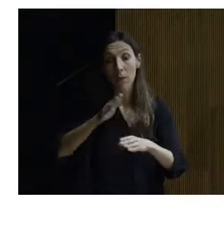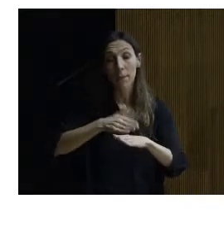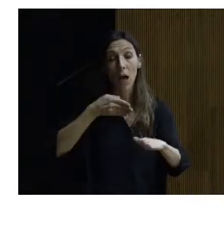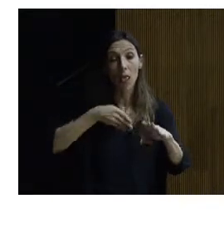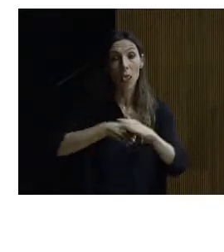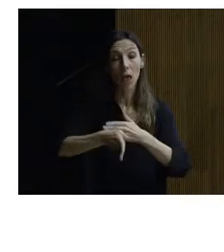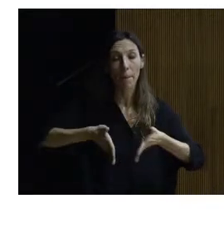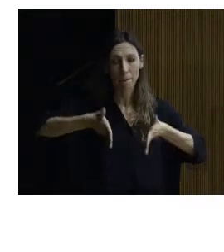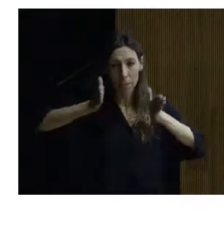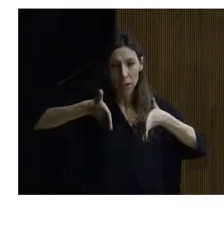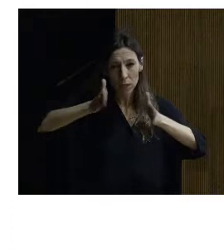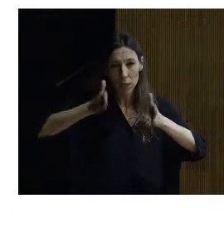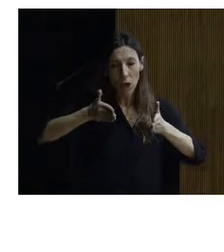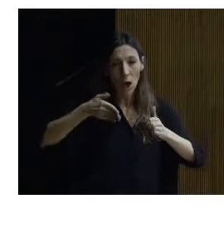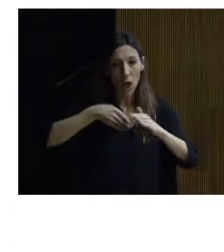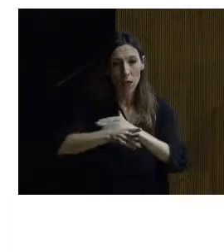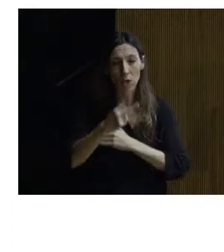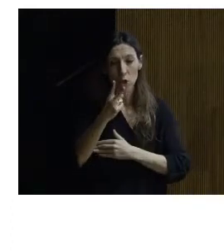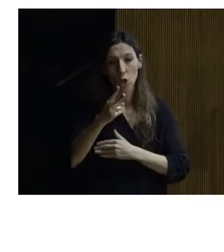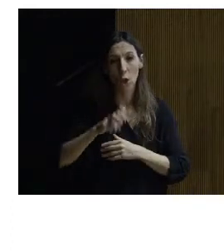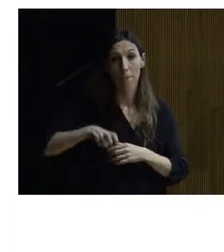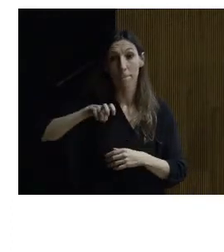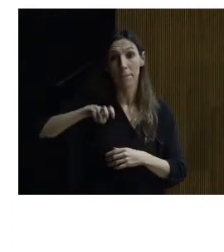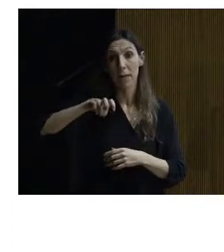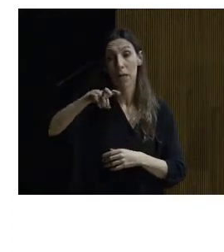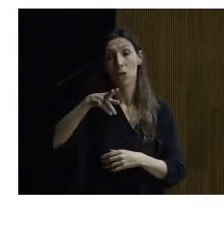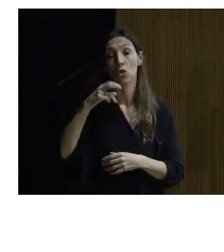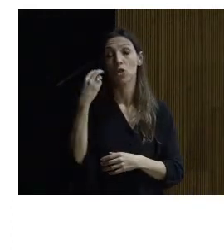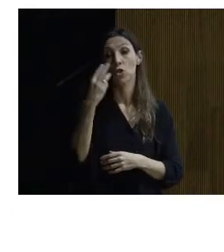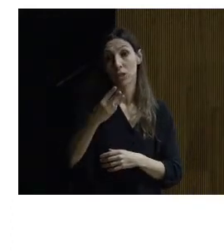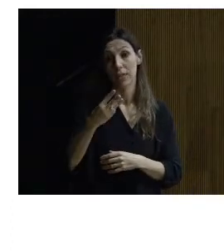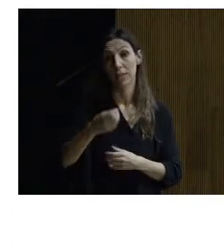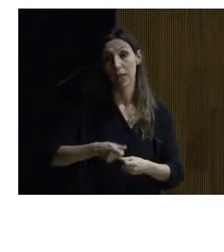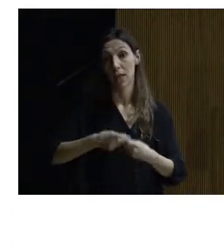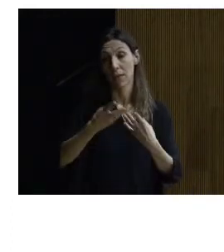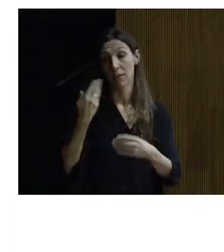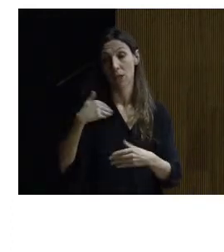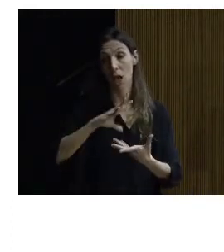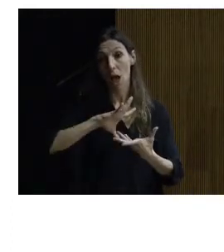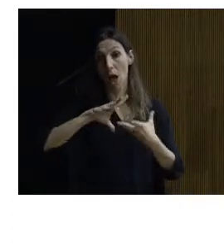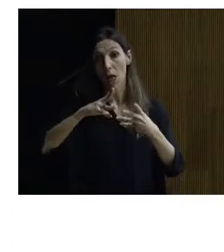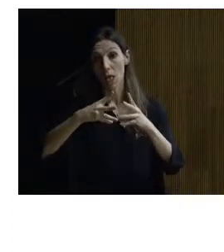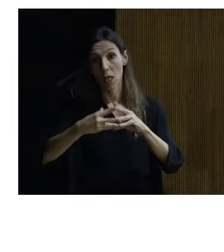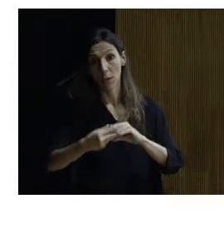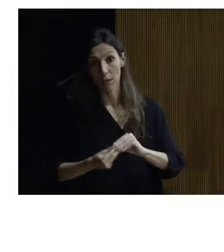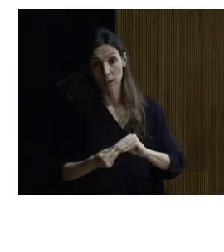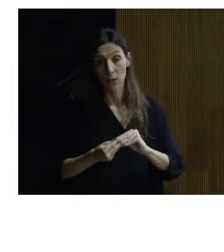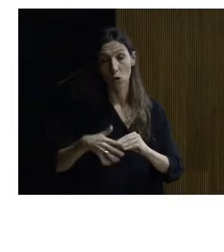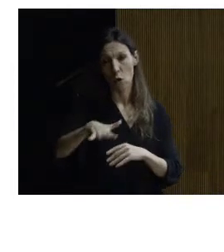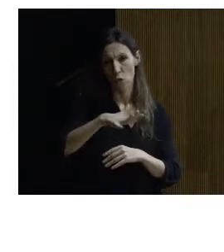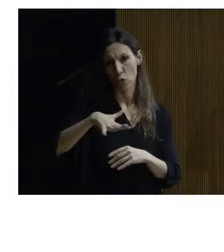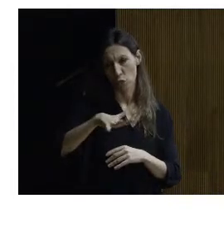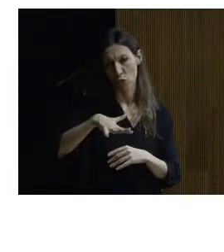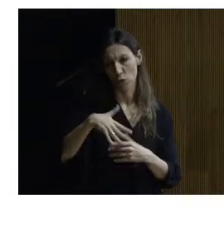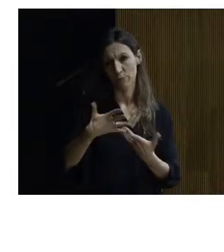pasillo que uniría a los dos accesos pues estos tres peldaños obviamente el edificio que se está adaptando a la topografía del lugar